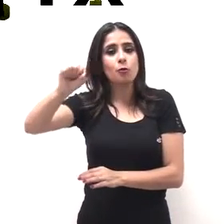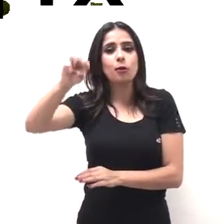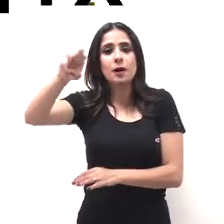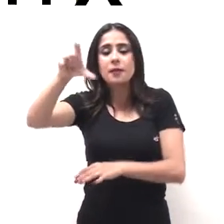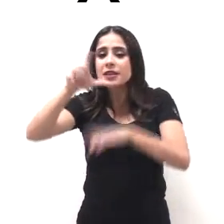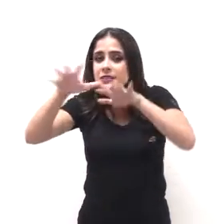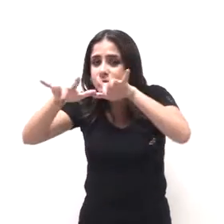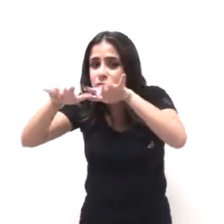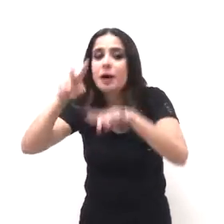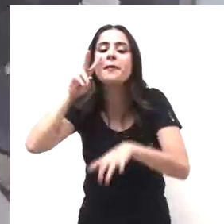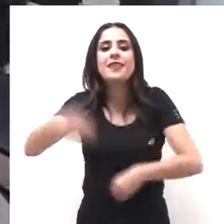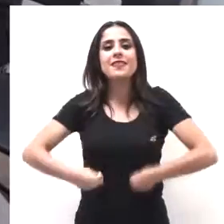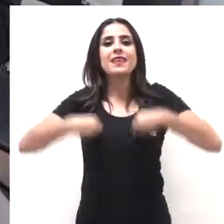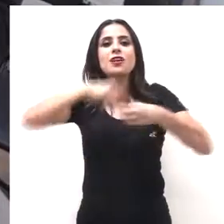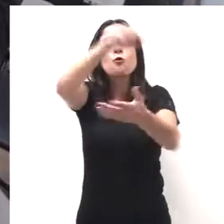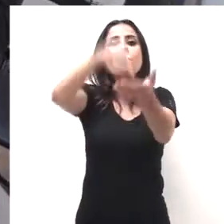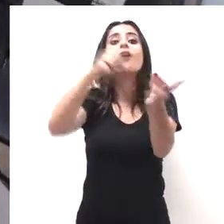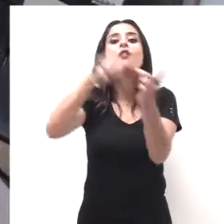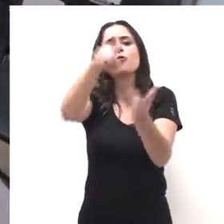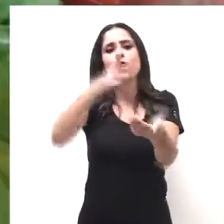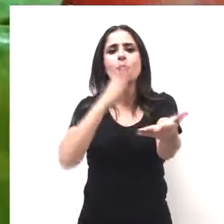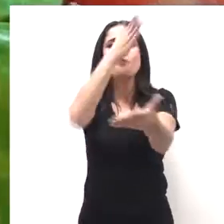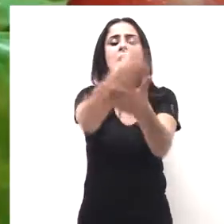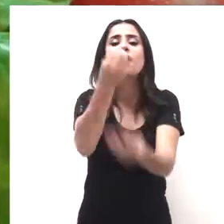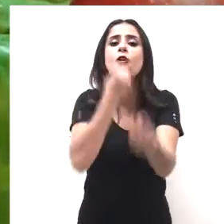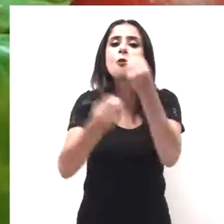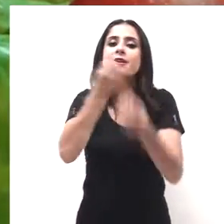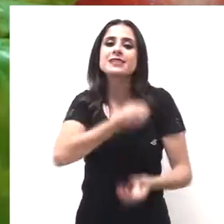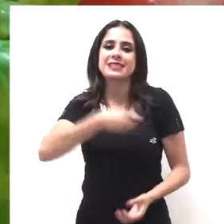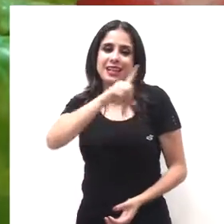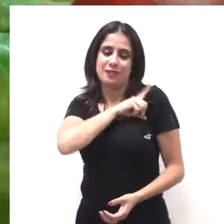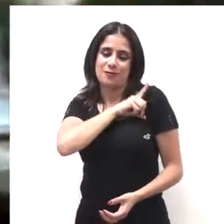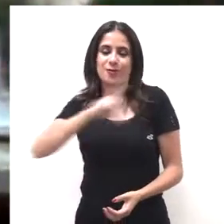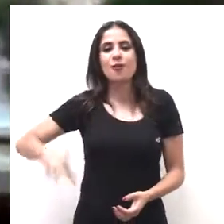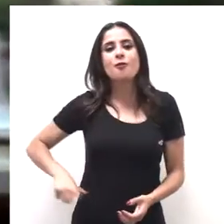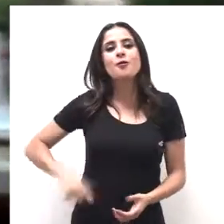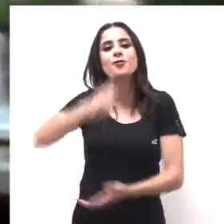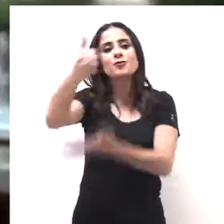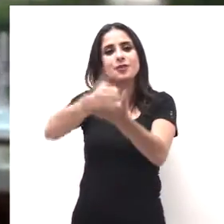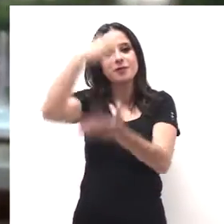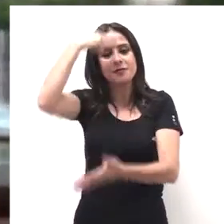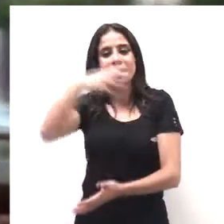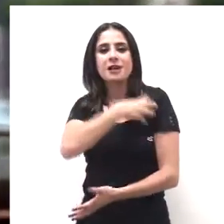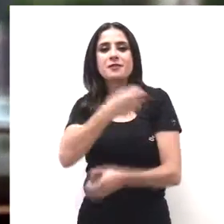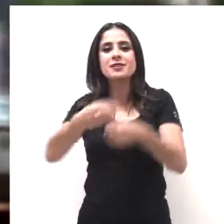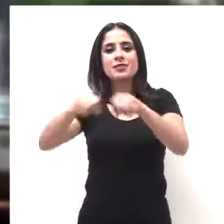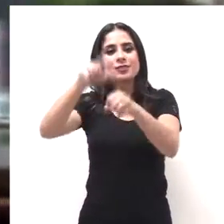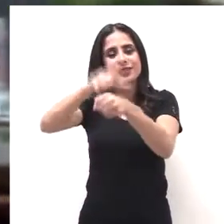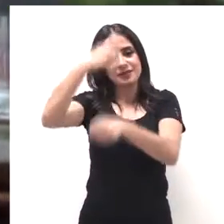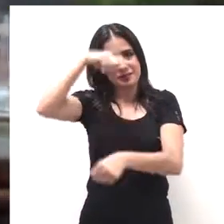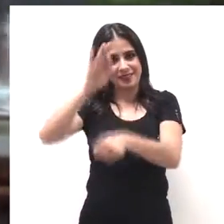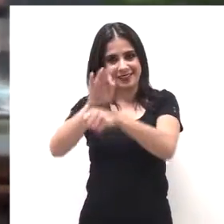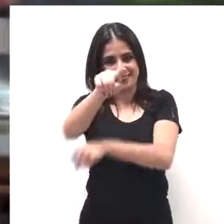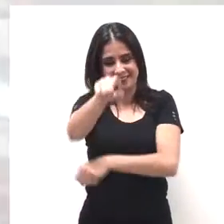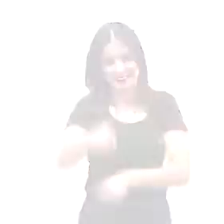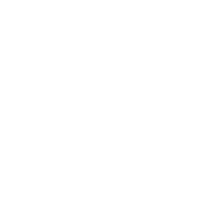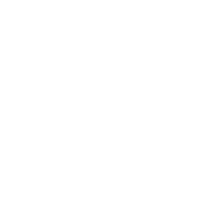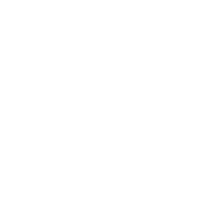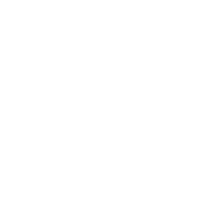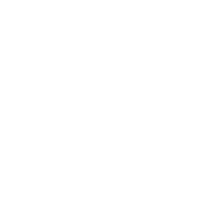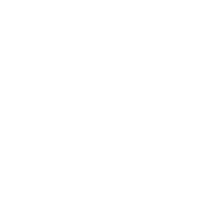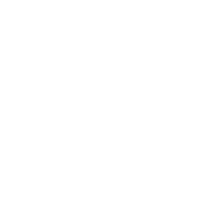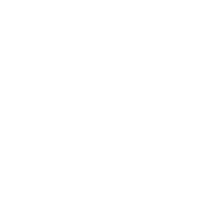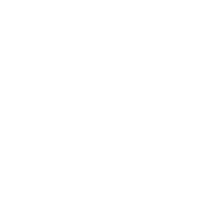.gov.mx Comprueba lo rico que es alimentarse sanamente. Gobierno de la Ciudad de México. Capital social por ti.